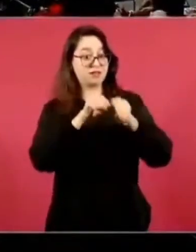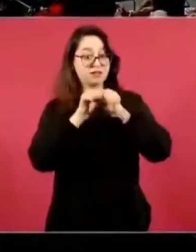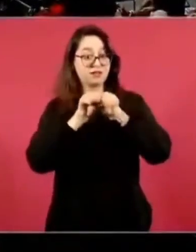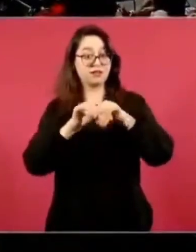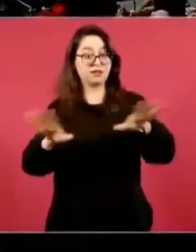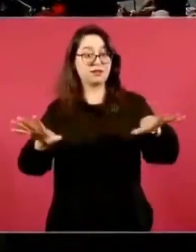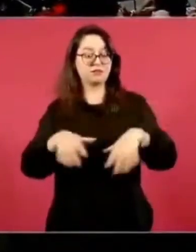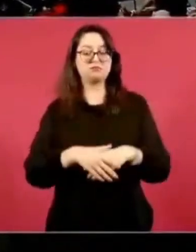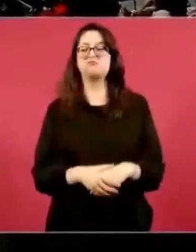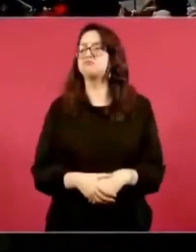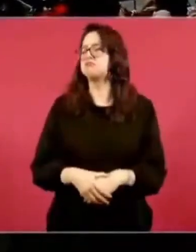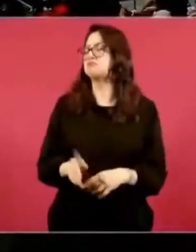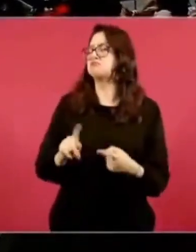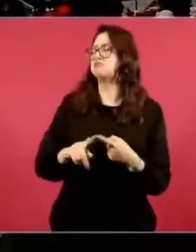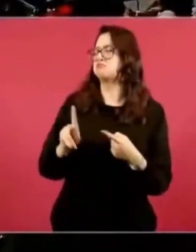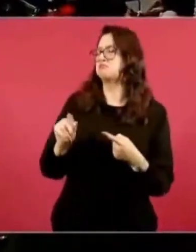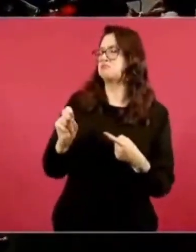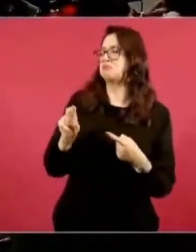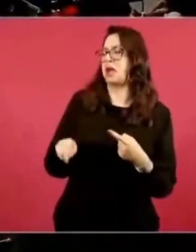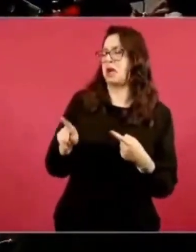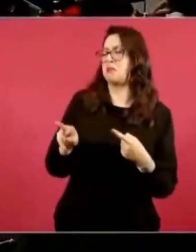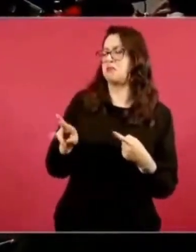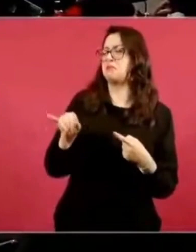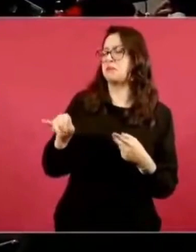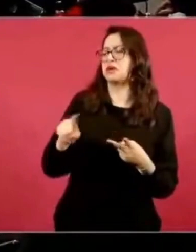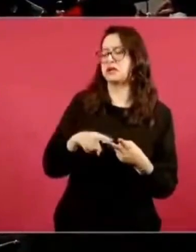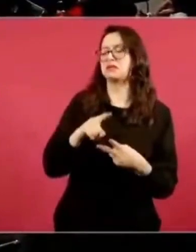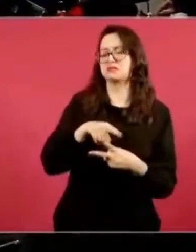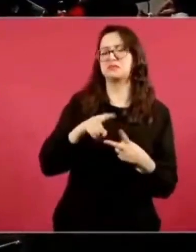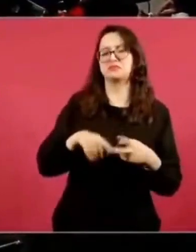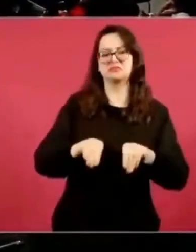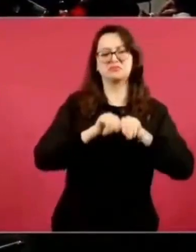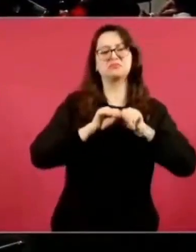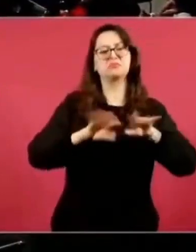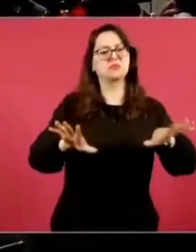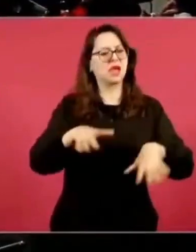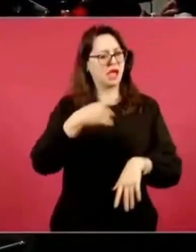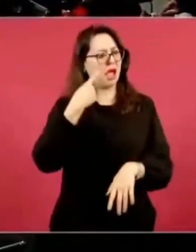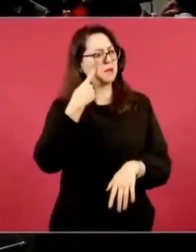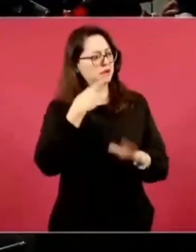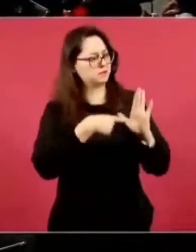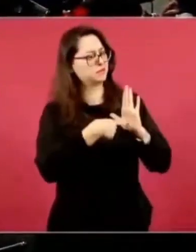¿Te hablamos de gasolineros? ¿Por qué no los pones?